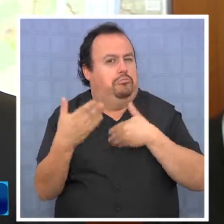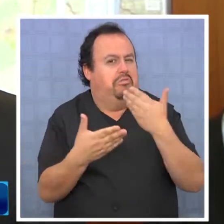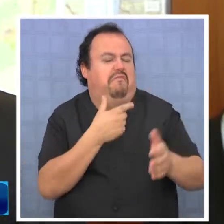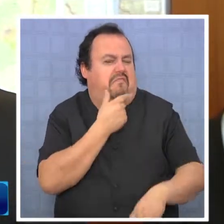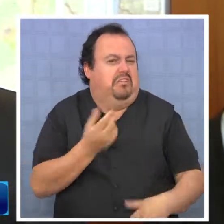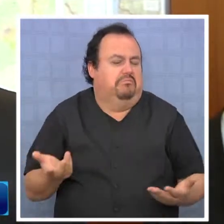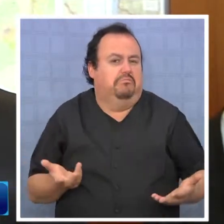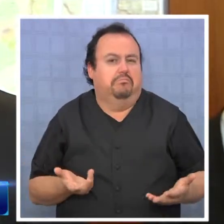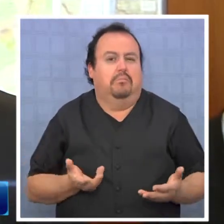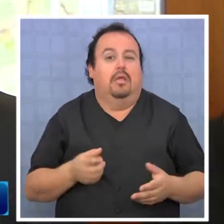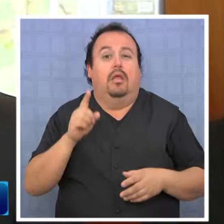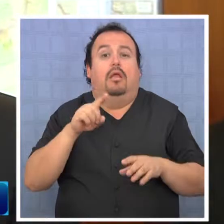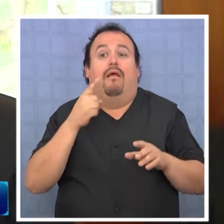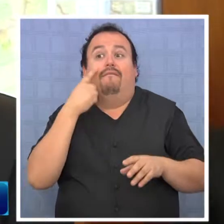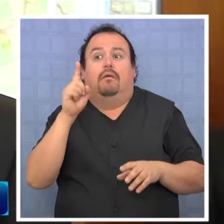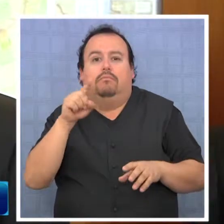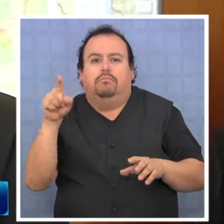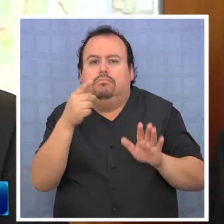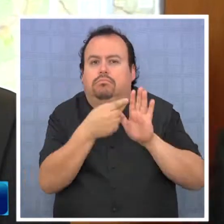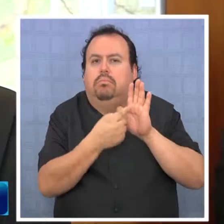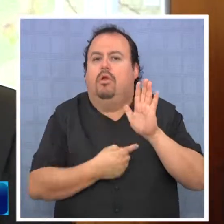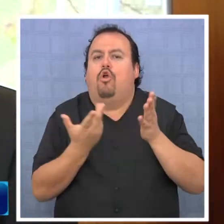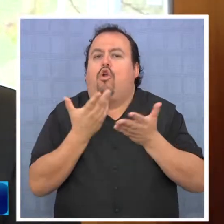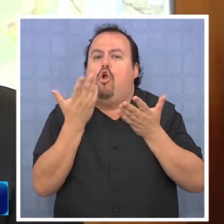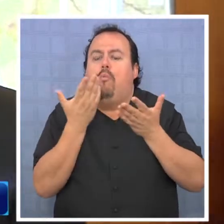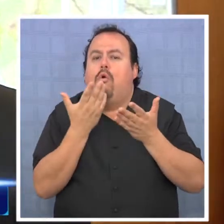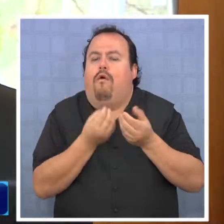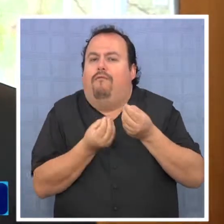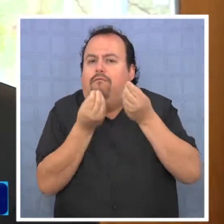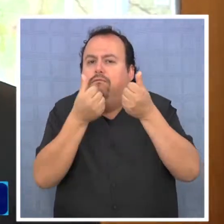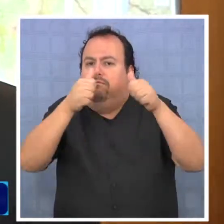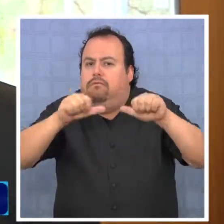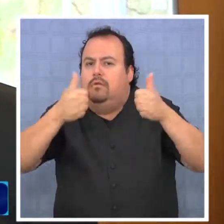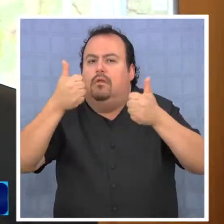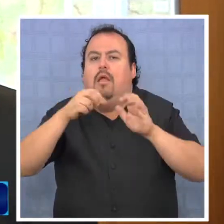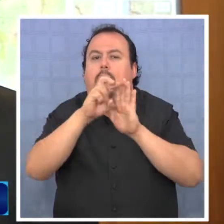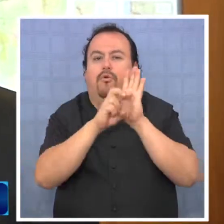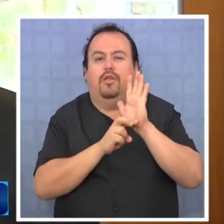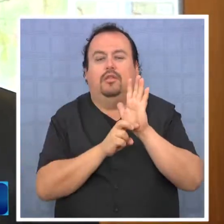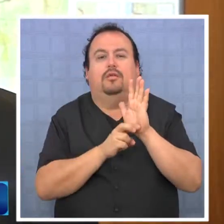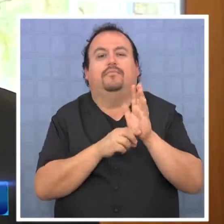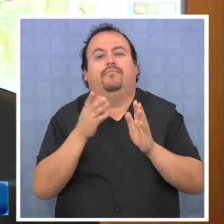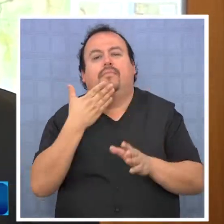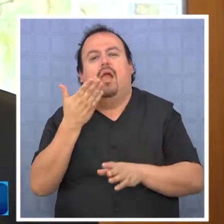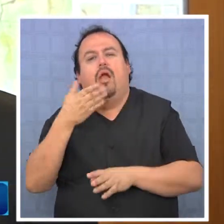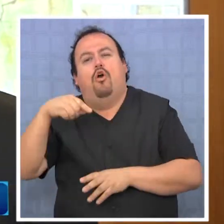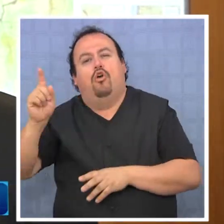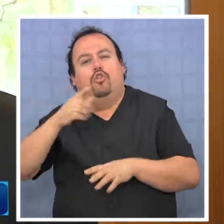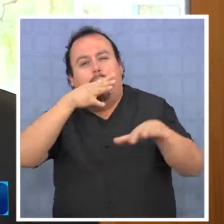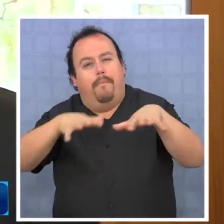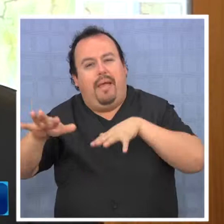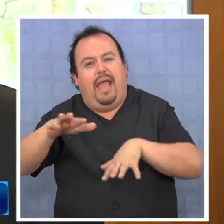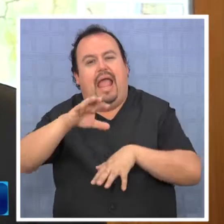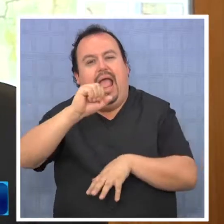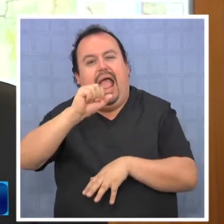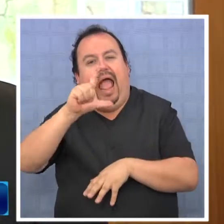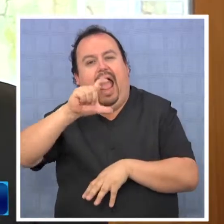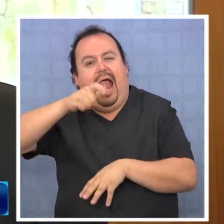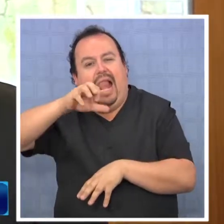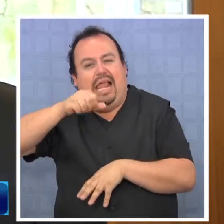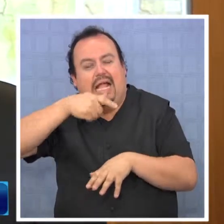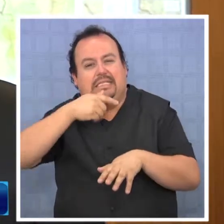y, bueno, va a depender la calidad de los proyectos, pero ya hemos tenido conversaciones con la gente de las algas, de productos del mar.